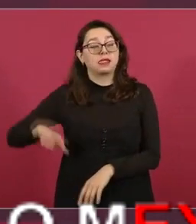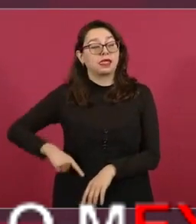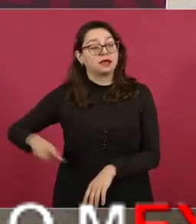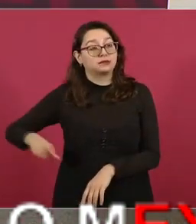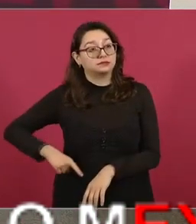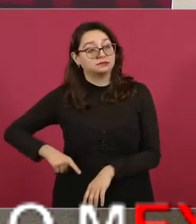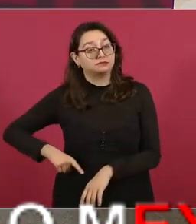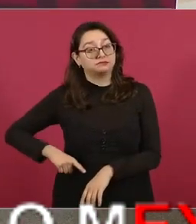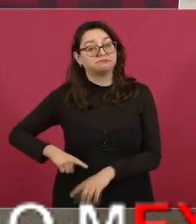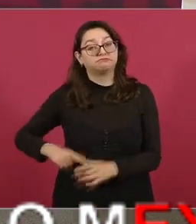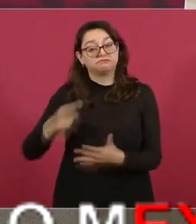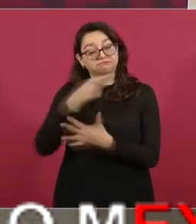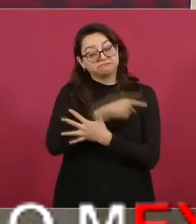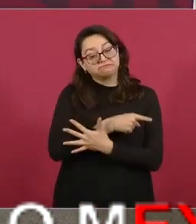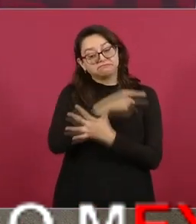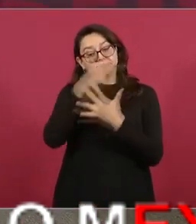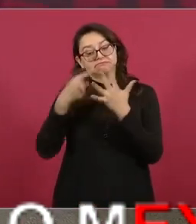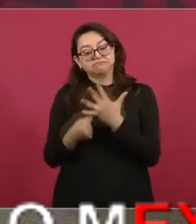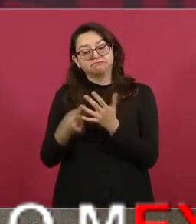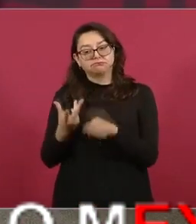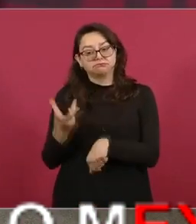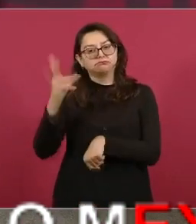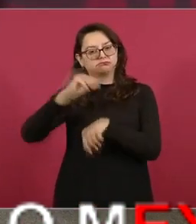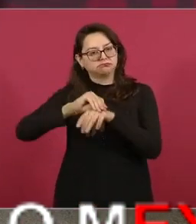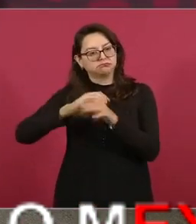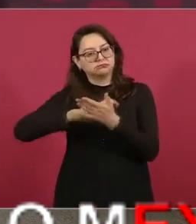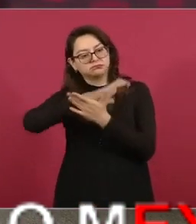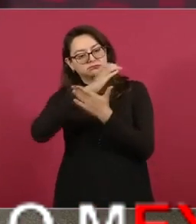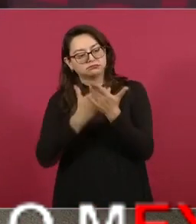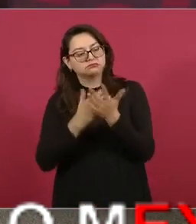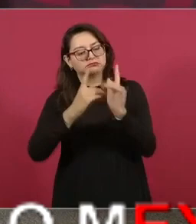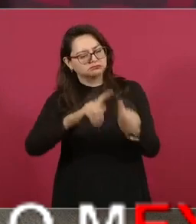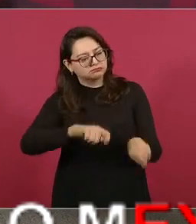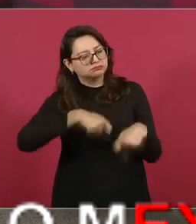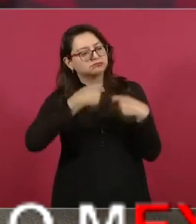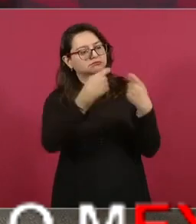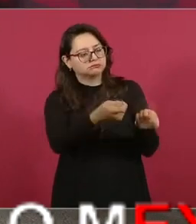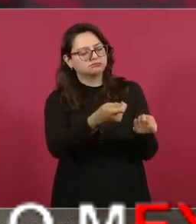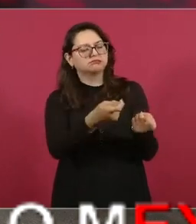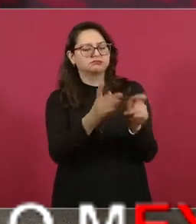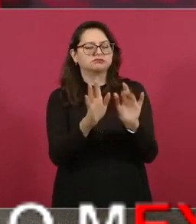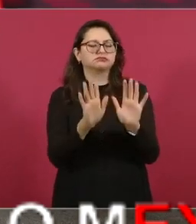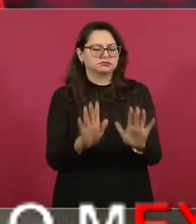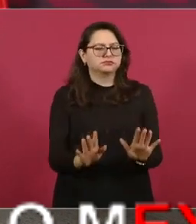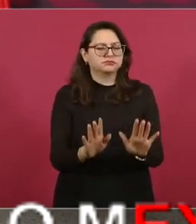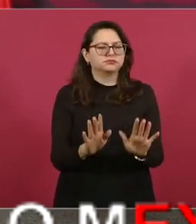distinta que